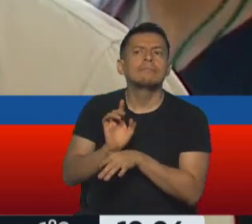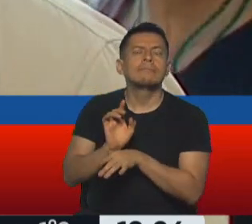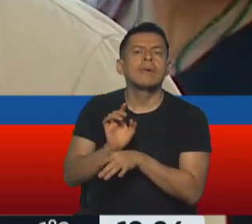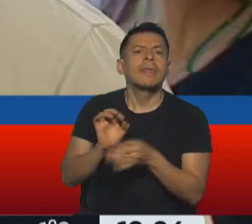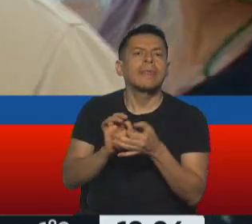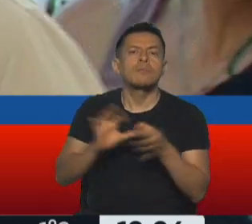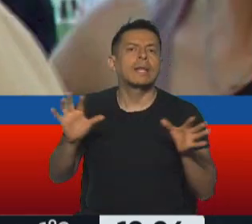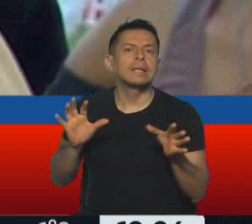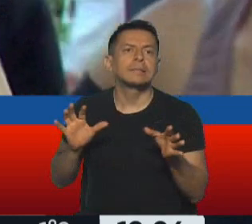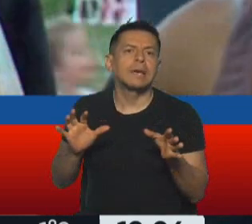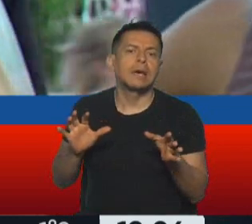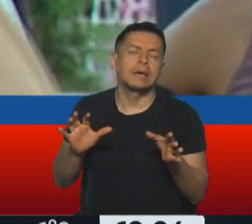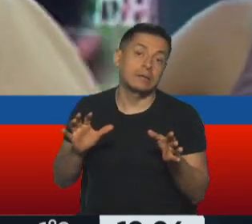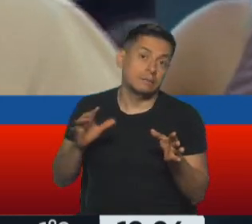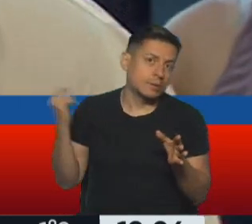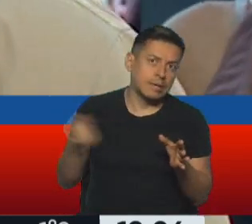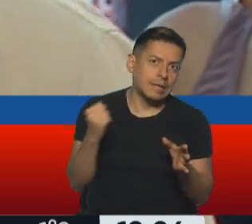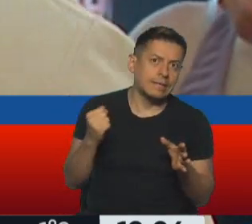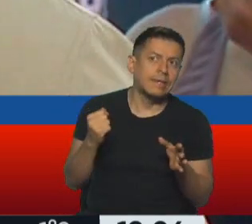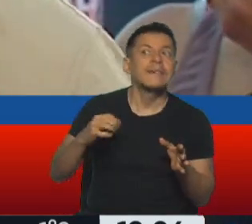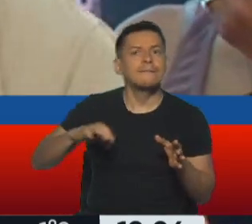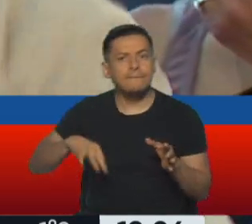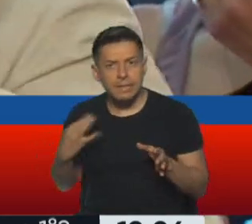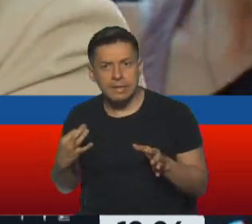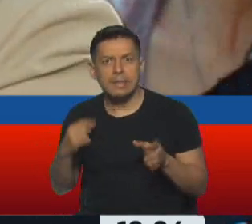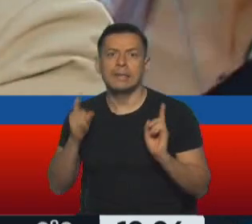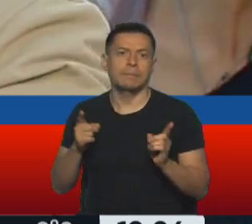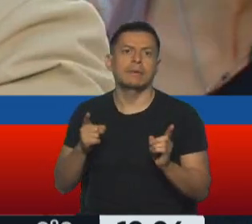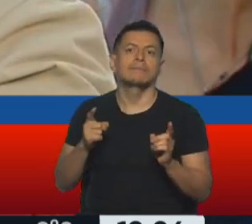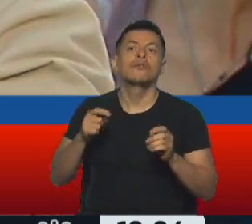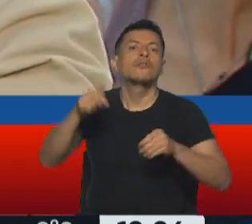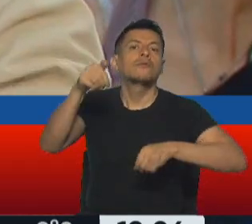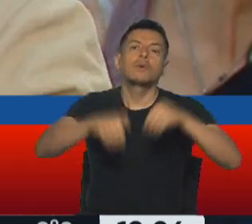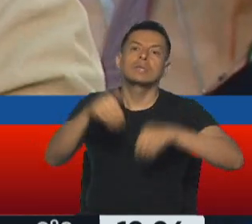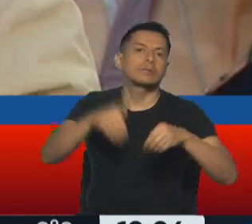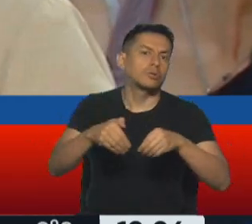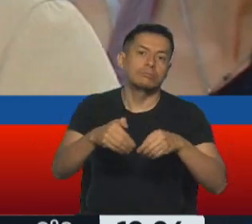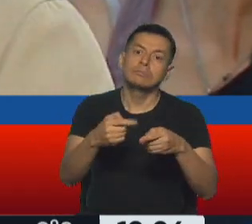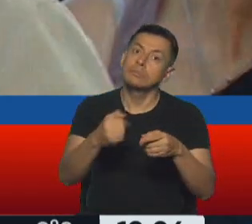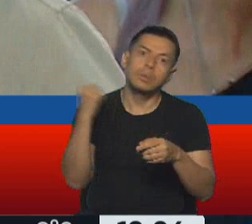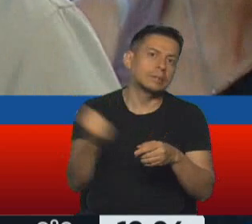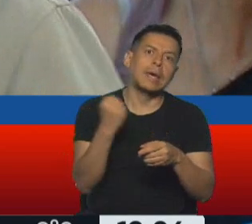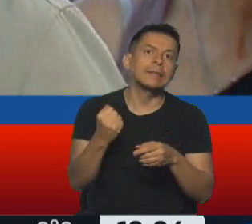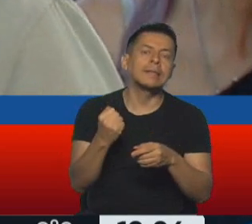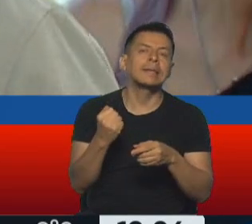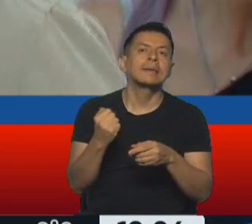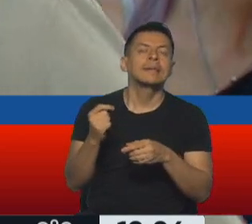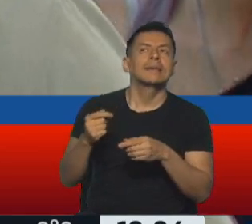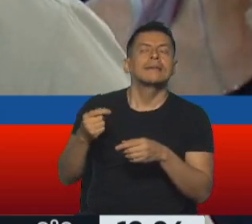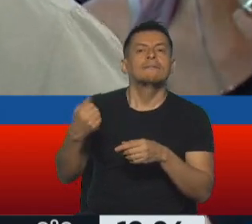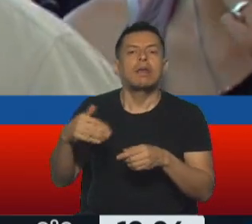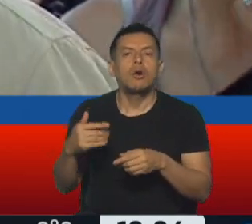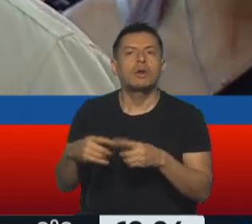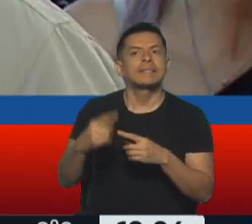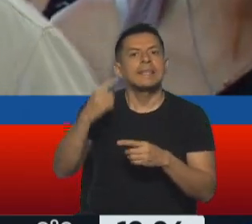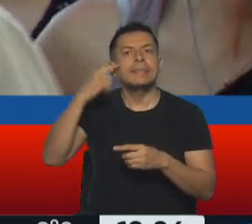obviamente, digamos, además de ser un sistema de vida, también es un régimen electoral, uno vota para poder representar ideas, valores en el marco del